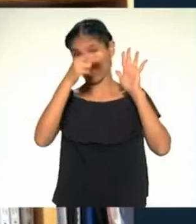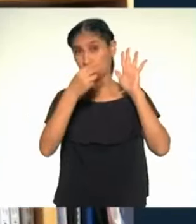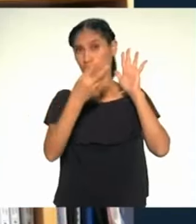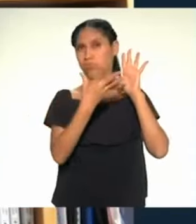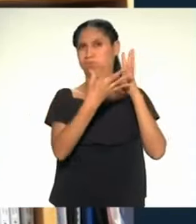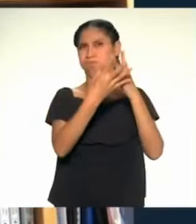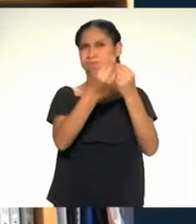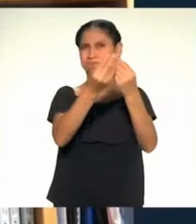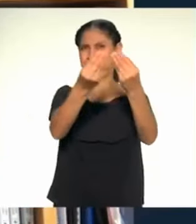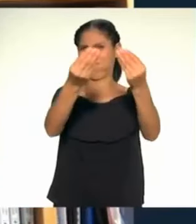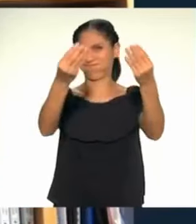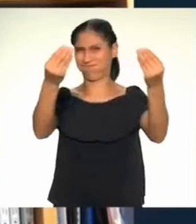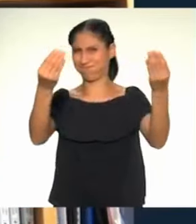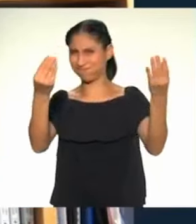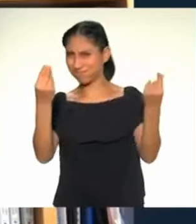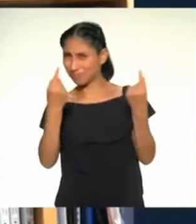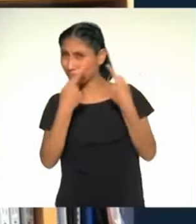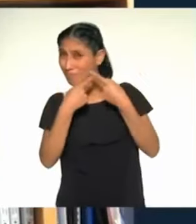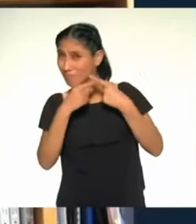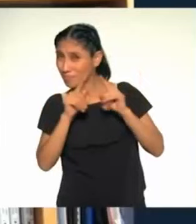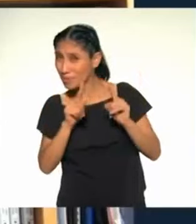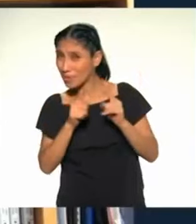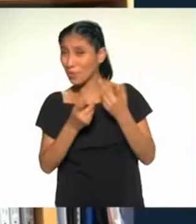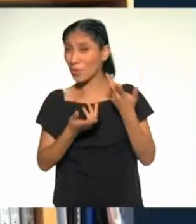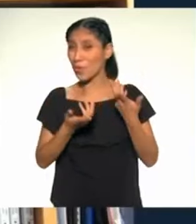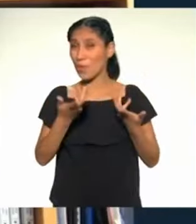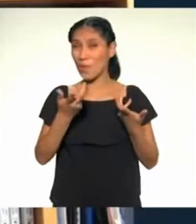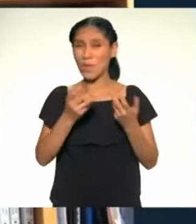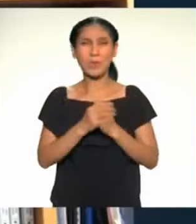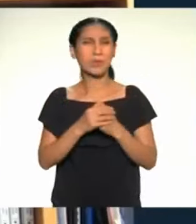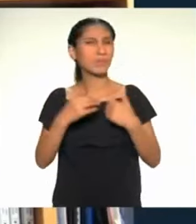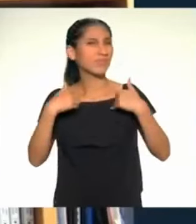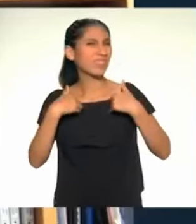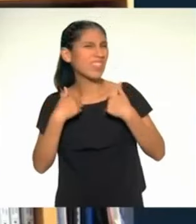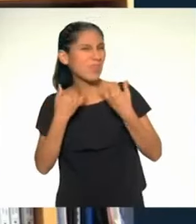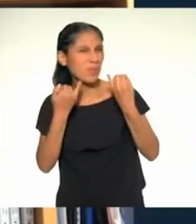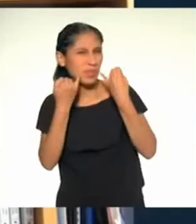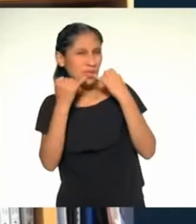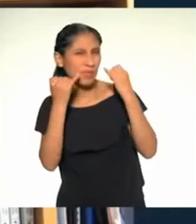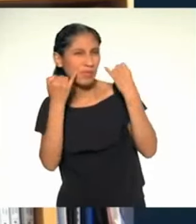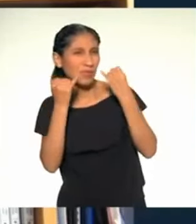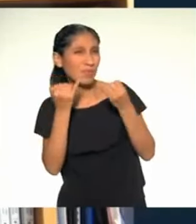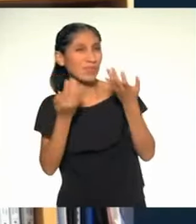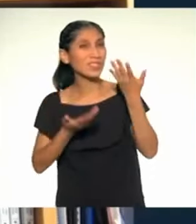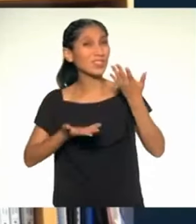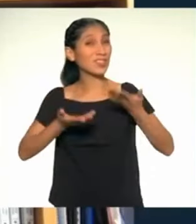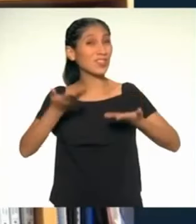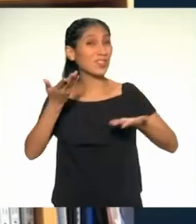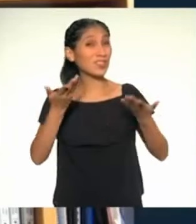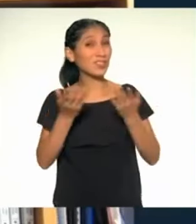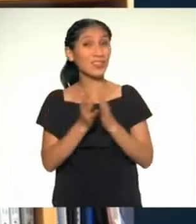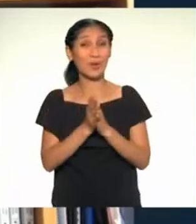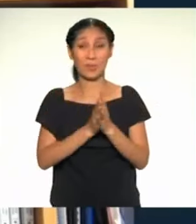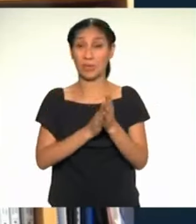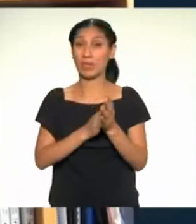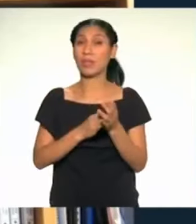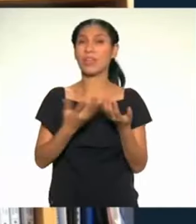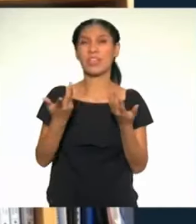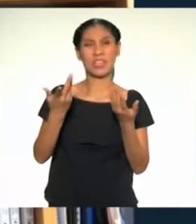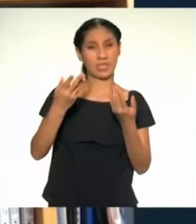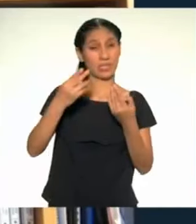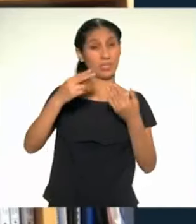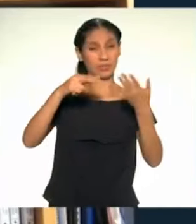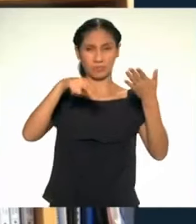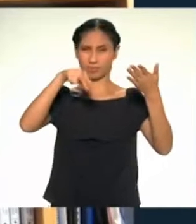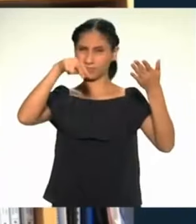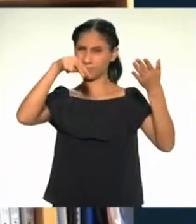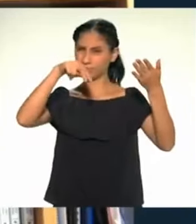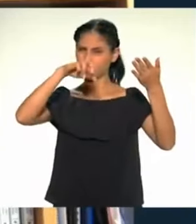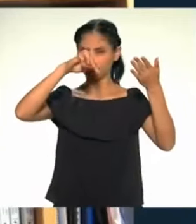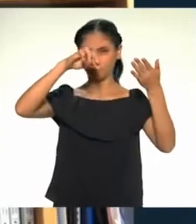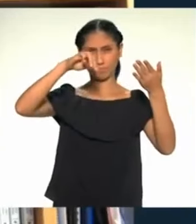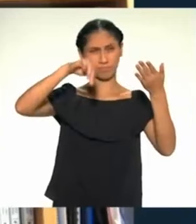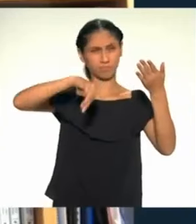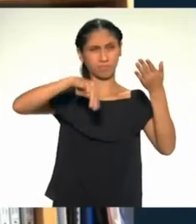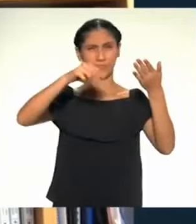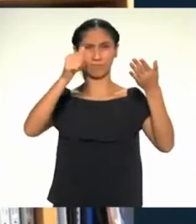Pero no solamente tenemos información sobre el maíz. El Perú